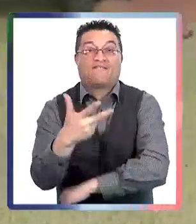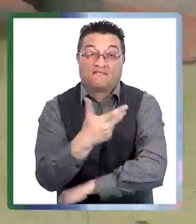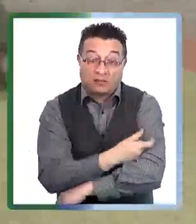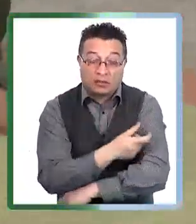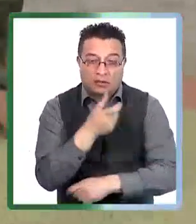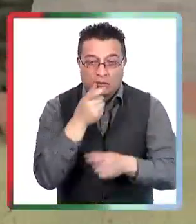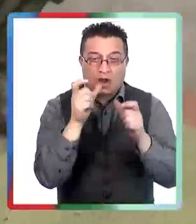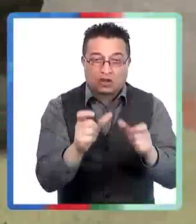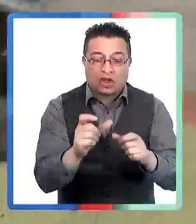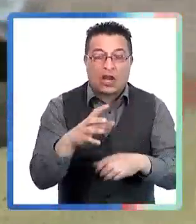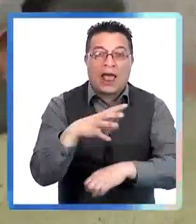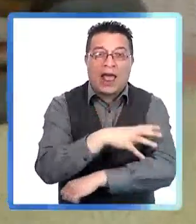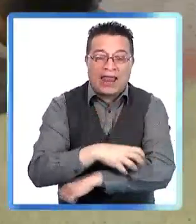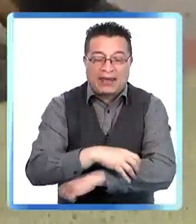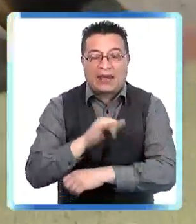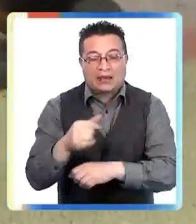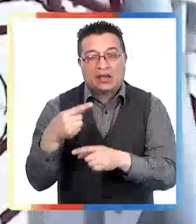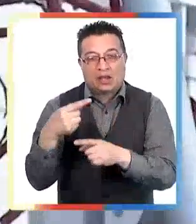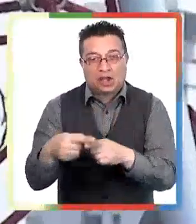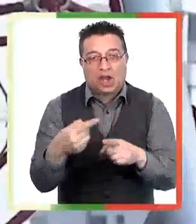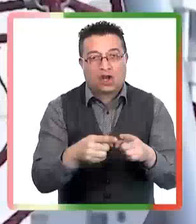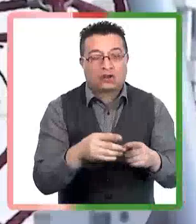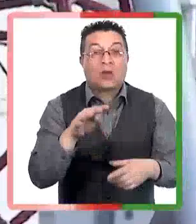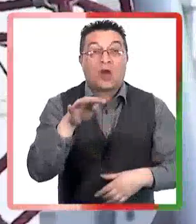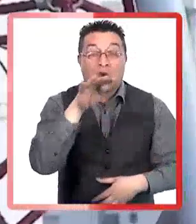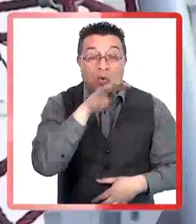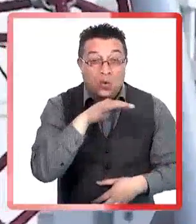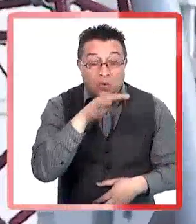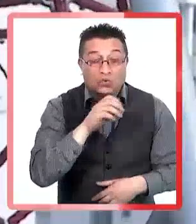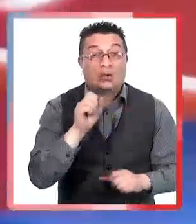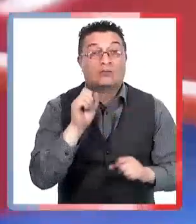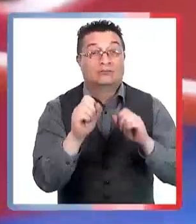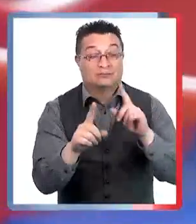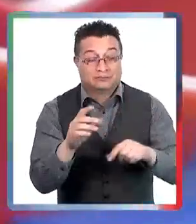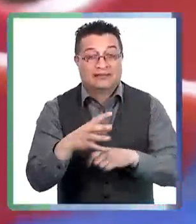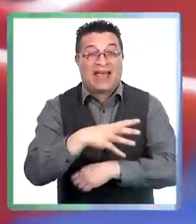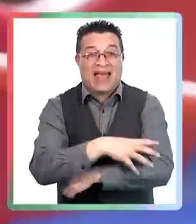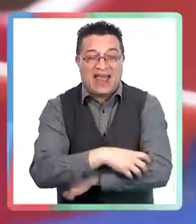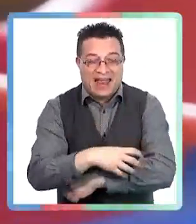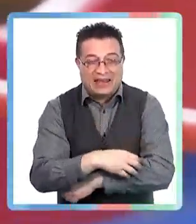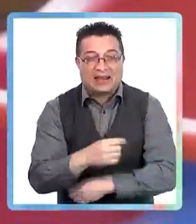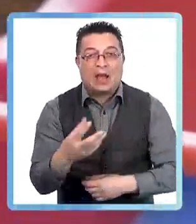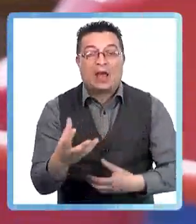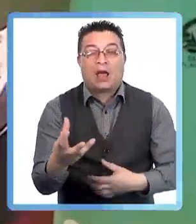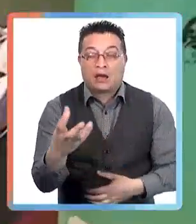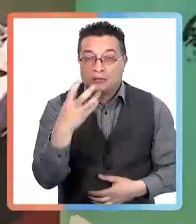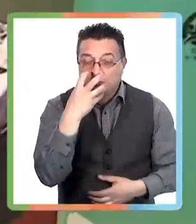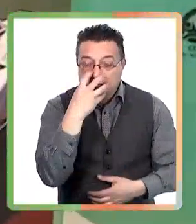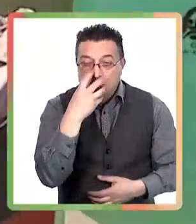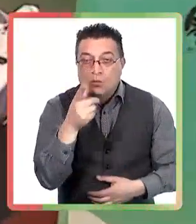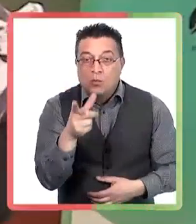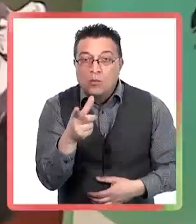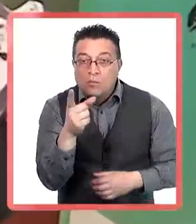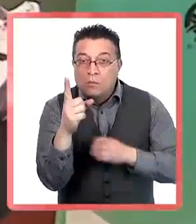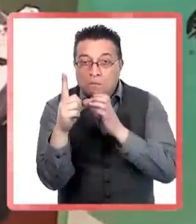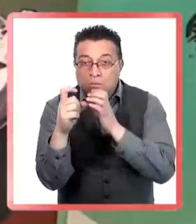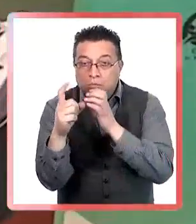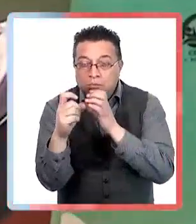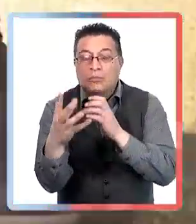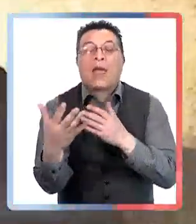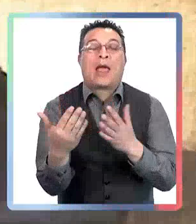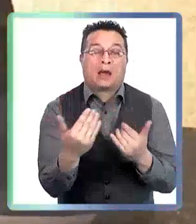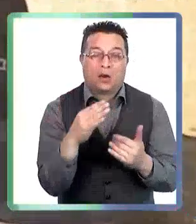Vacunar, control de alergia y otros. Pero usar antialérgicos, usar inhaladores si es que ese niño los necesita,